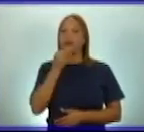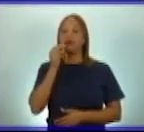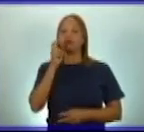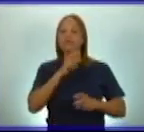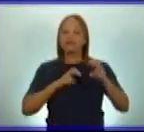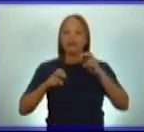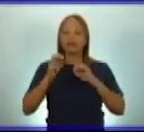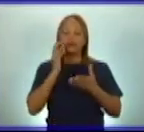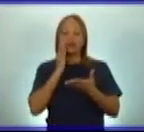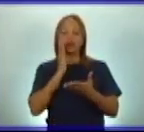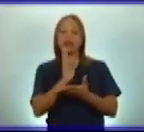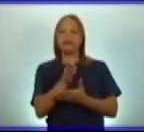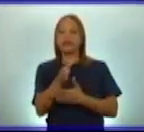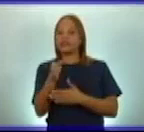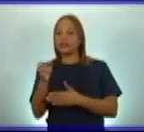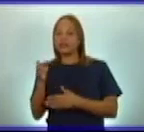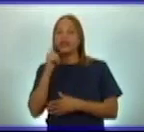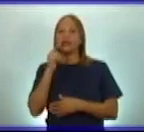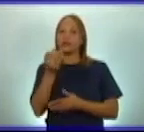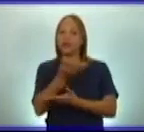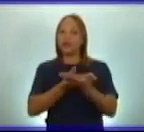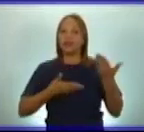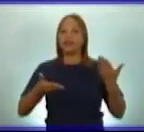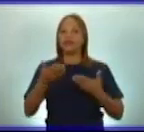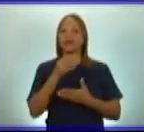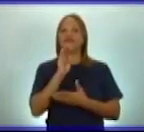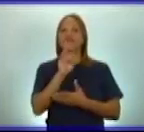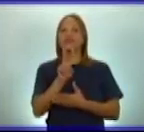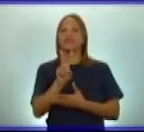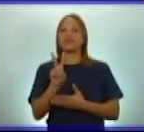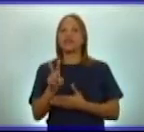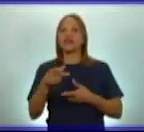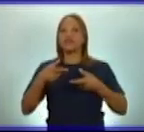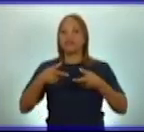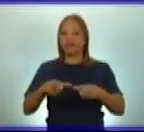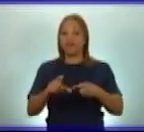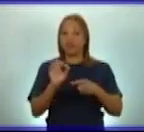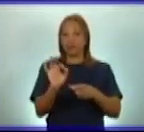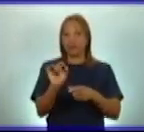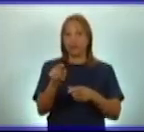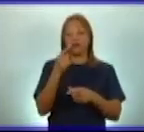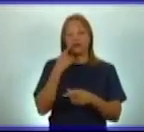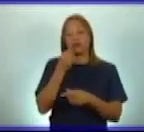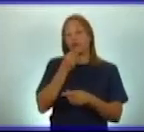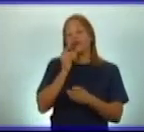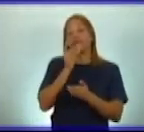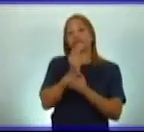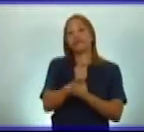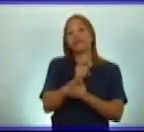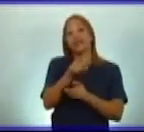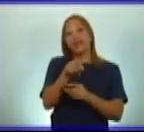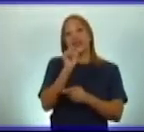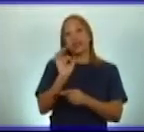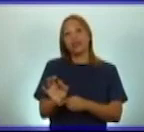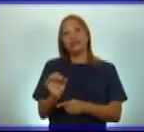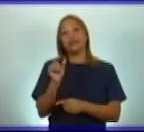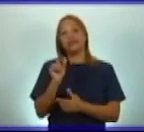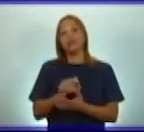puedes interactuar con él en la visita virtual, si no lo puedes visitar